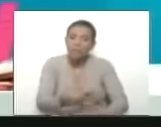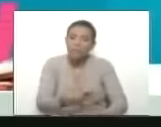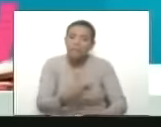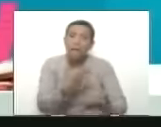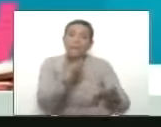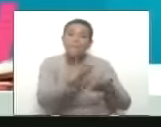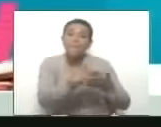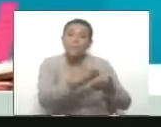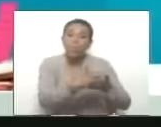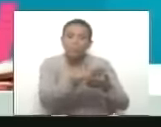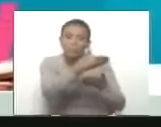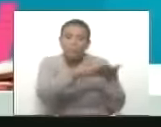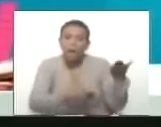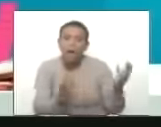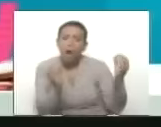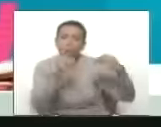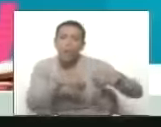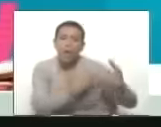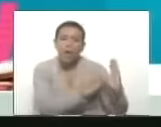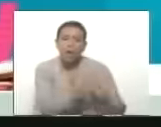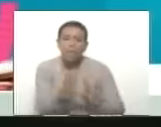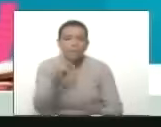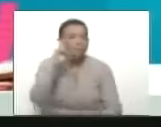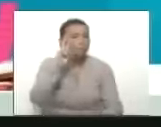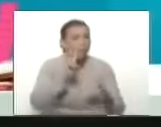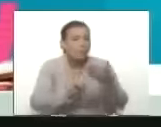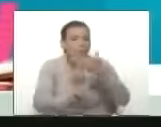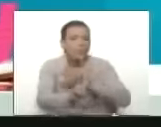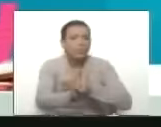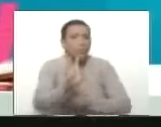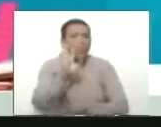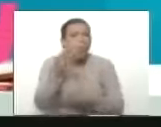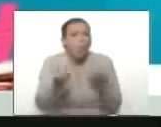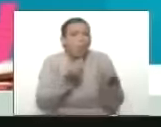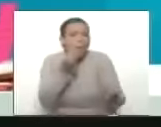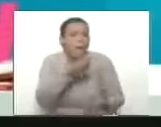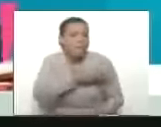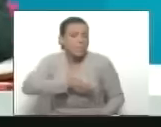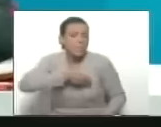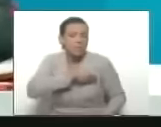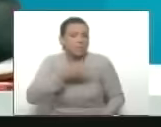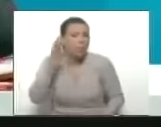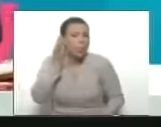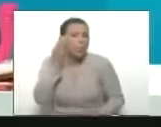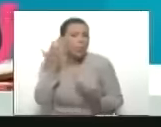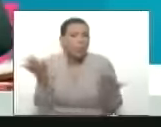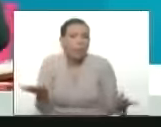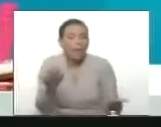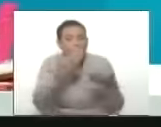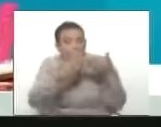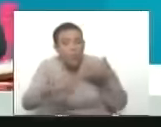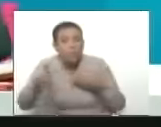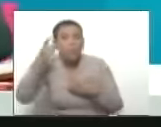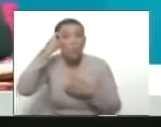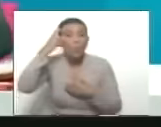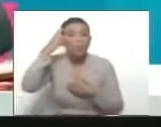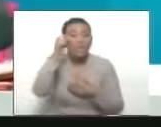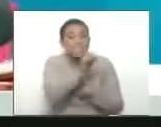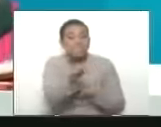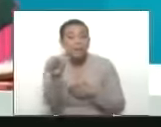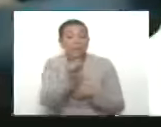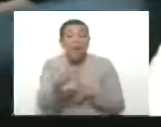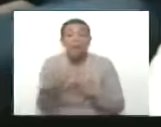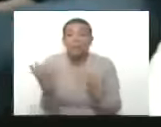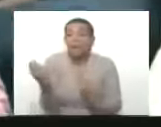ya se han planificado y como se visualiza el camino de la gran misión Venezuela mujer en los próximos días en las próximas semanas